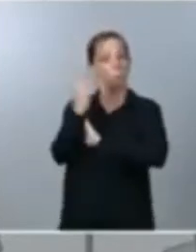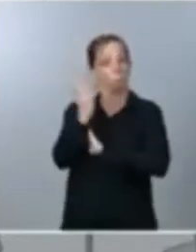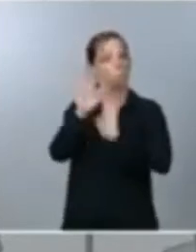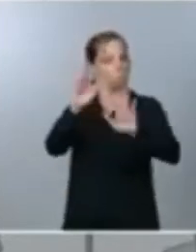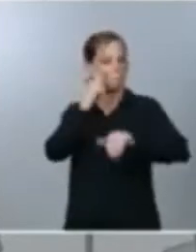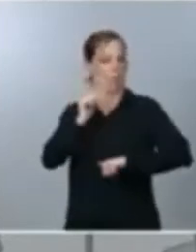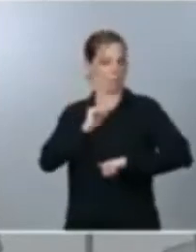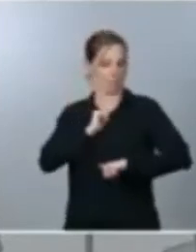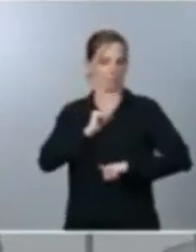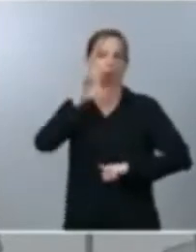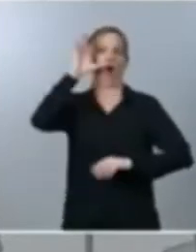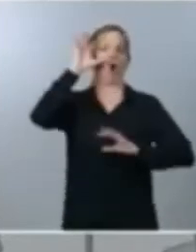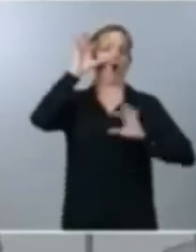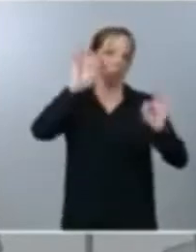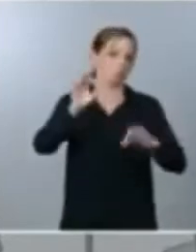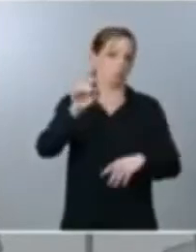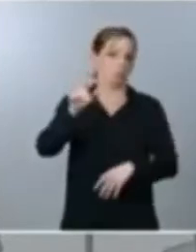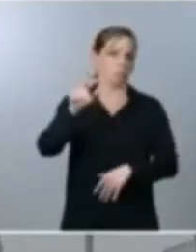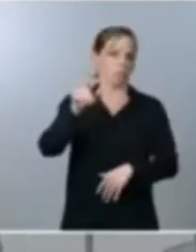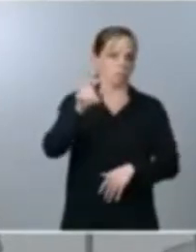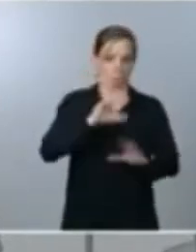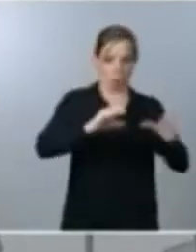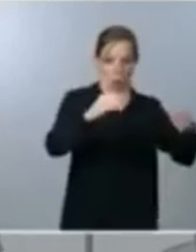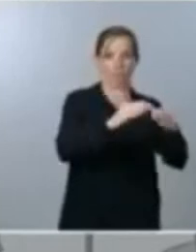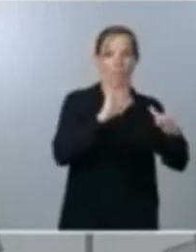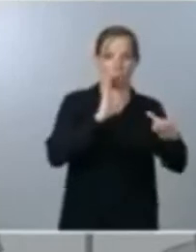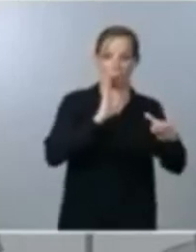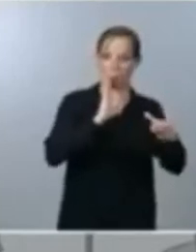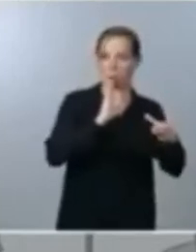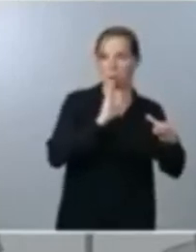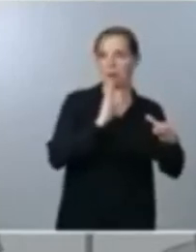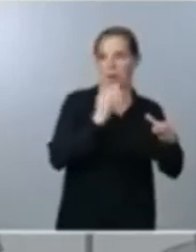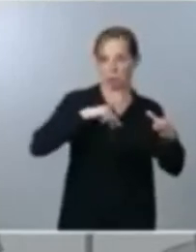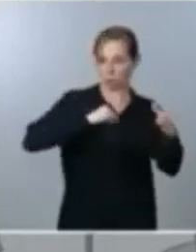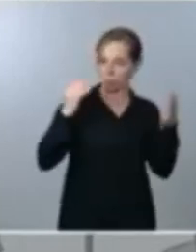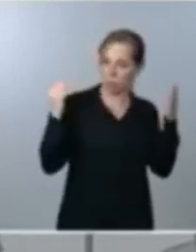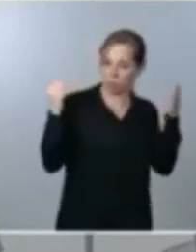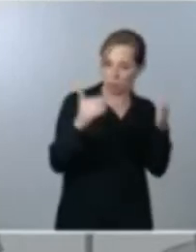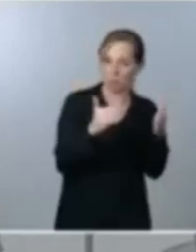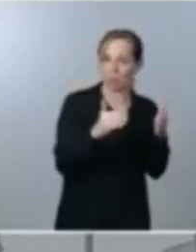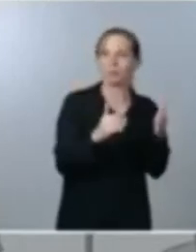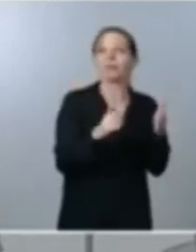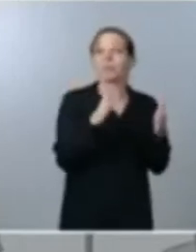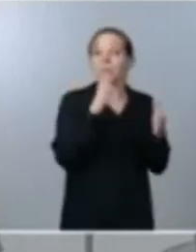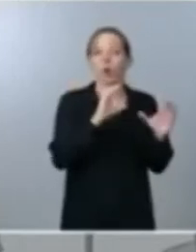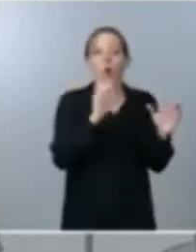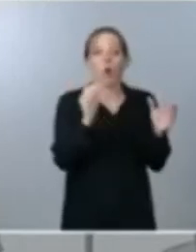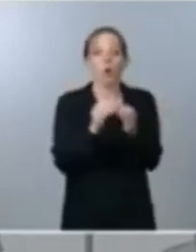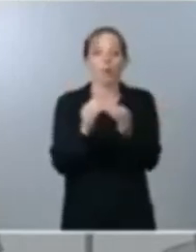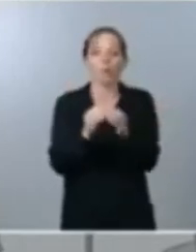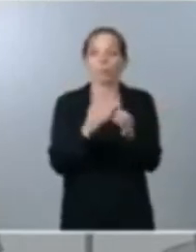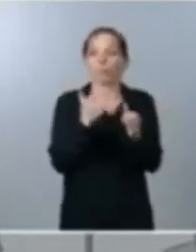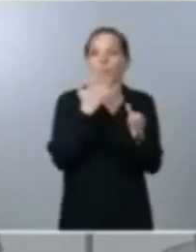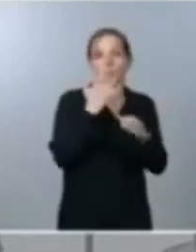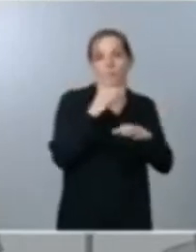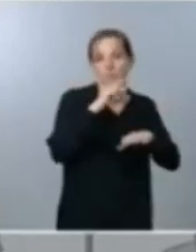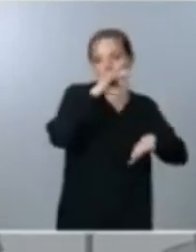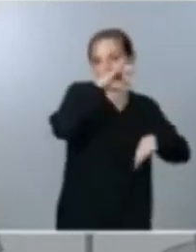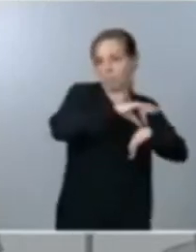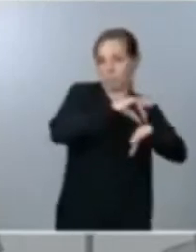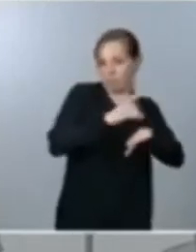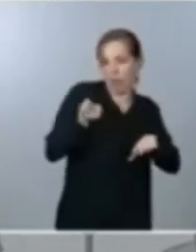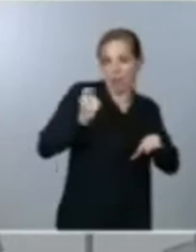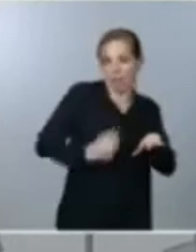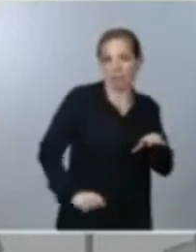cuenta lógicamente a estos colectivos que son los colectivos que están o bien como los profesionales sanitarios en primera línea de lucha contra el COVID o